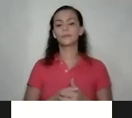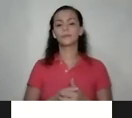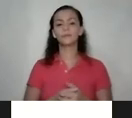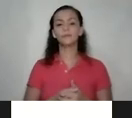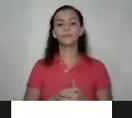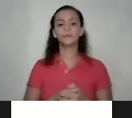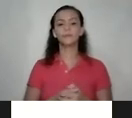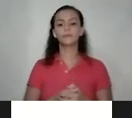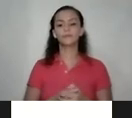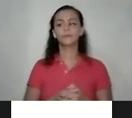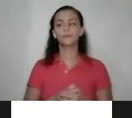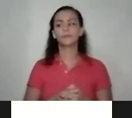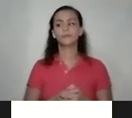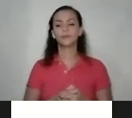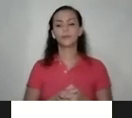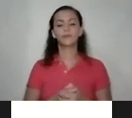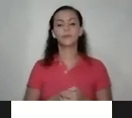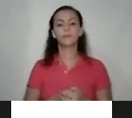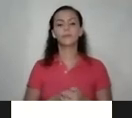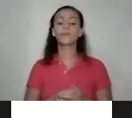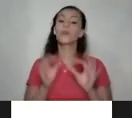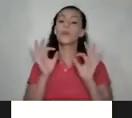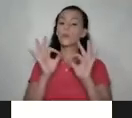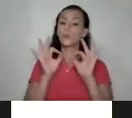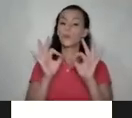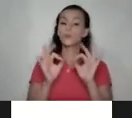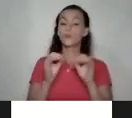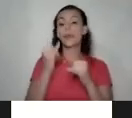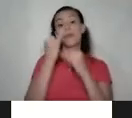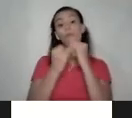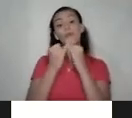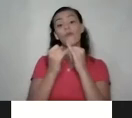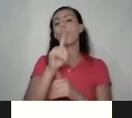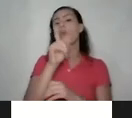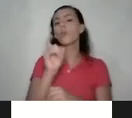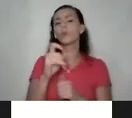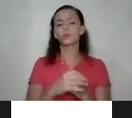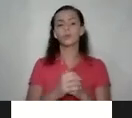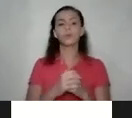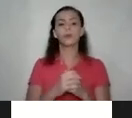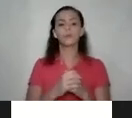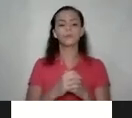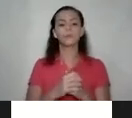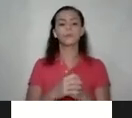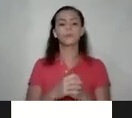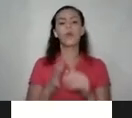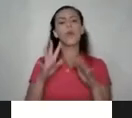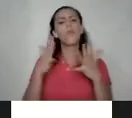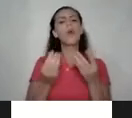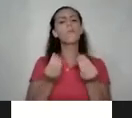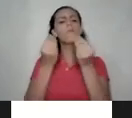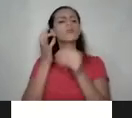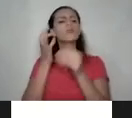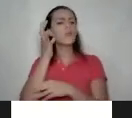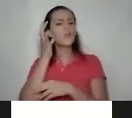Muy bien y por último nos consultan ¿por qué muchas mujeres reproducen esa violencia hacia las